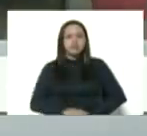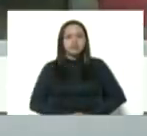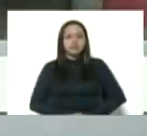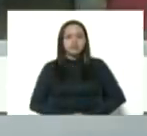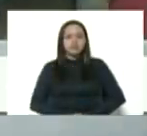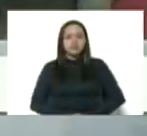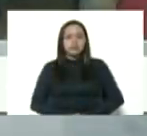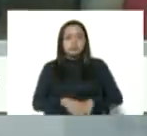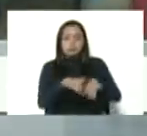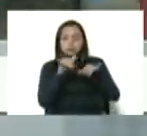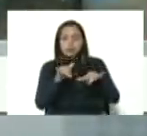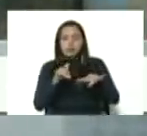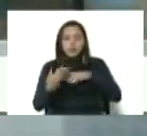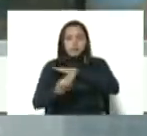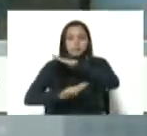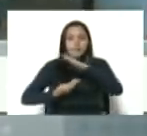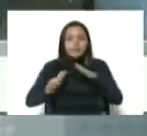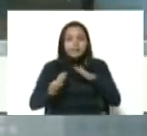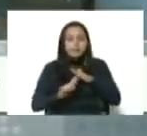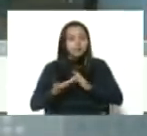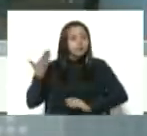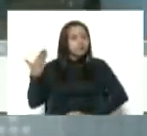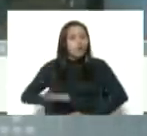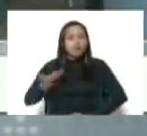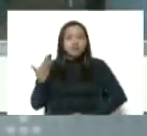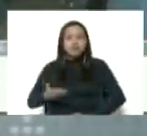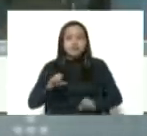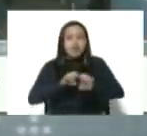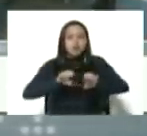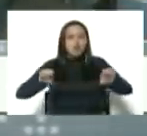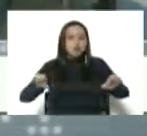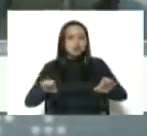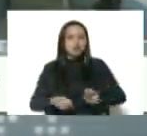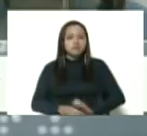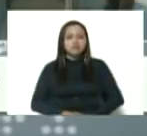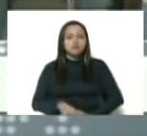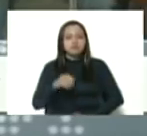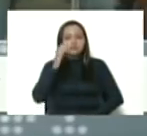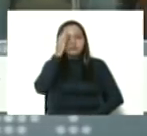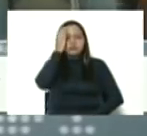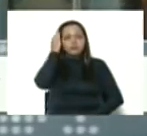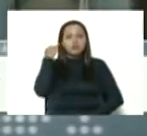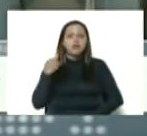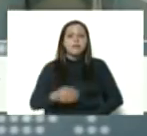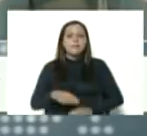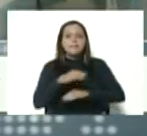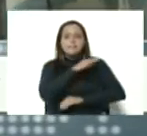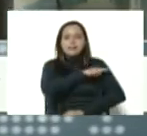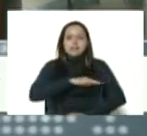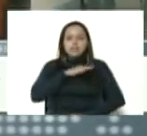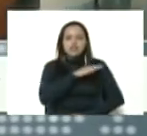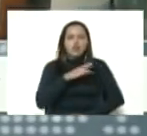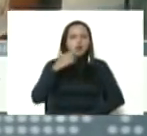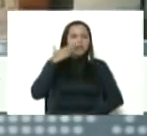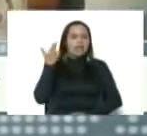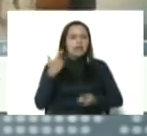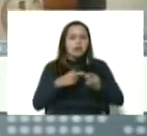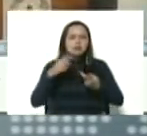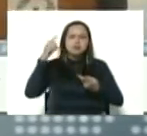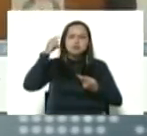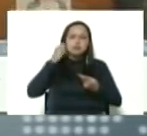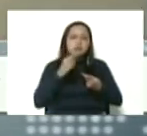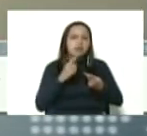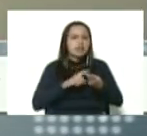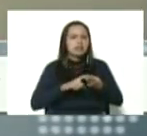eso es fundamental la educación. La educación. La misión Robinson. La misión Rivas Sucre.